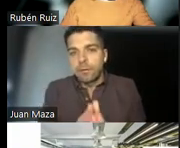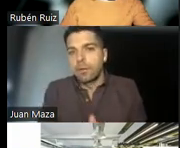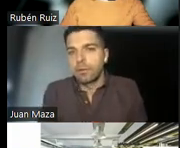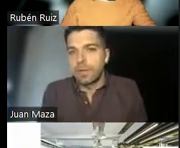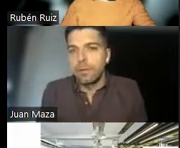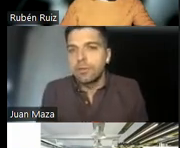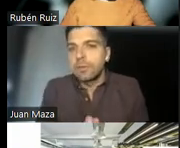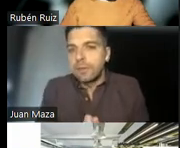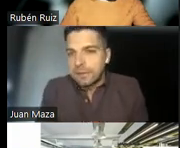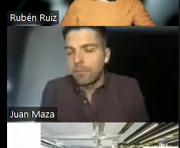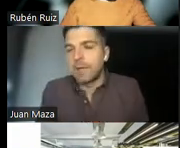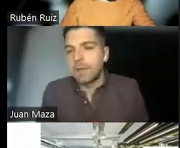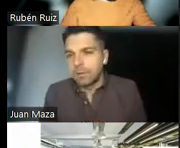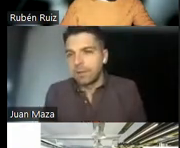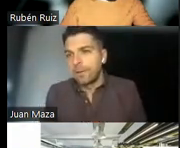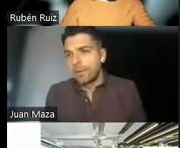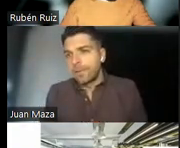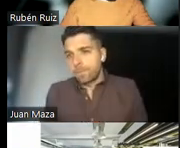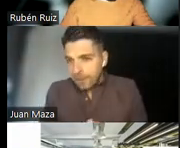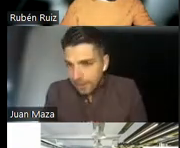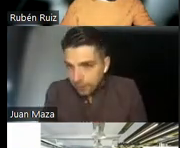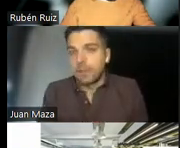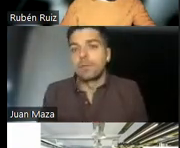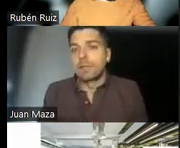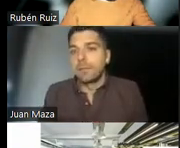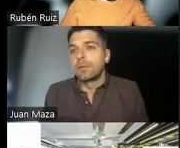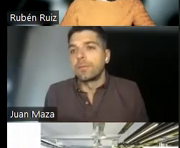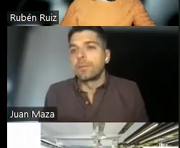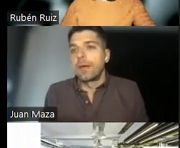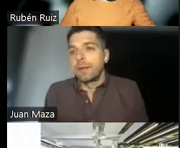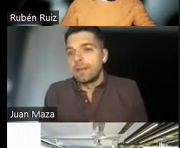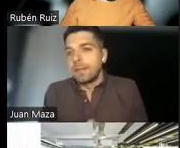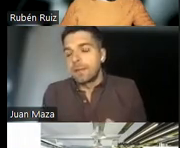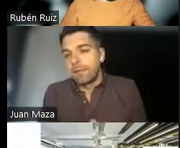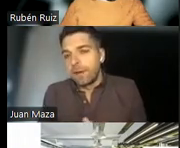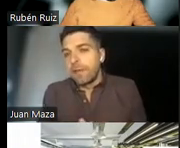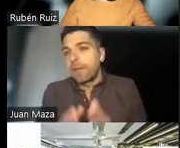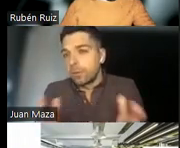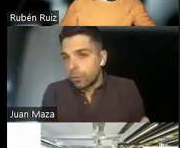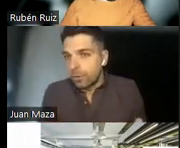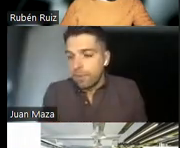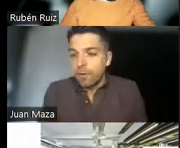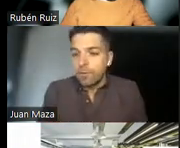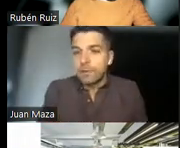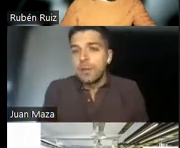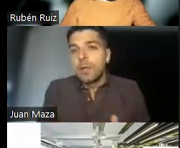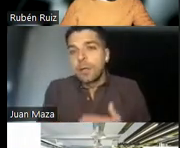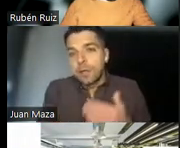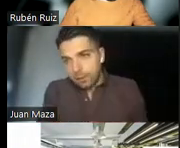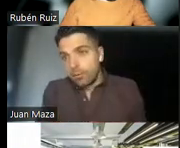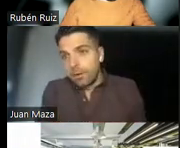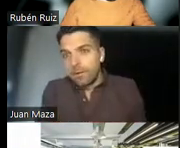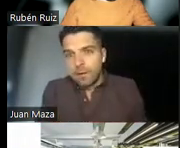ha pérdida de olfato y nos encontramos esto, ya tenemos la causa y esto tiene un tratamiento, a diferencia de otros problemas de olfato